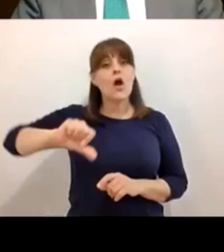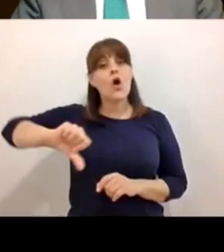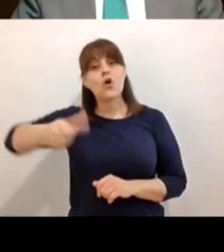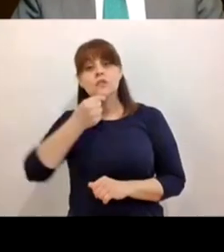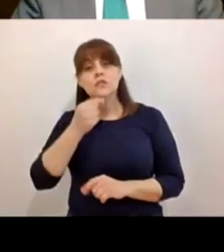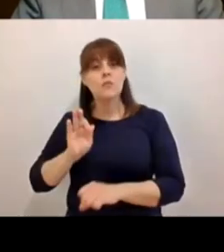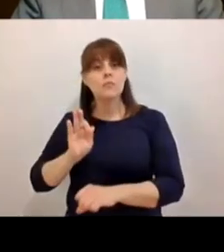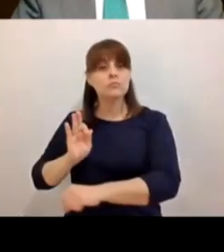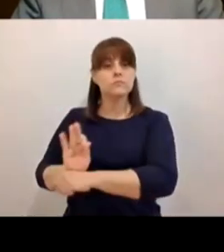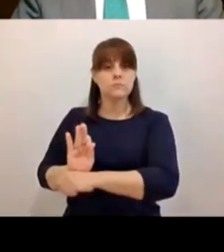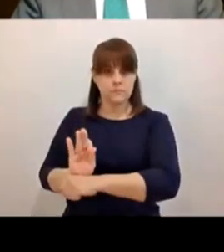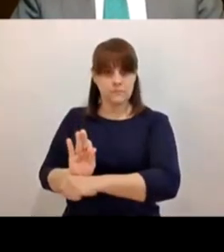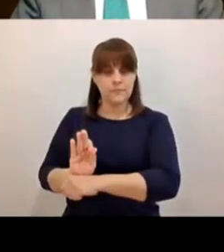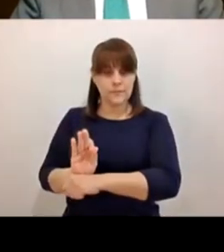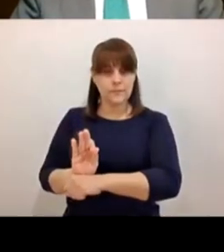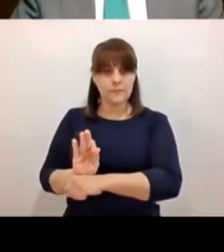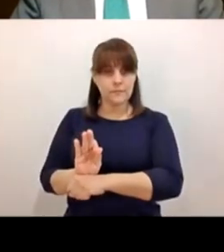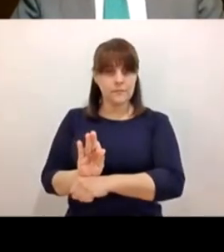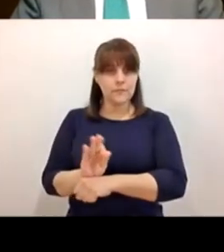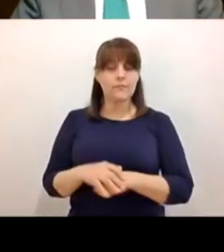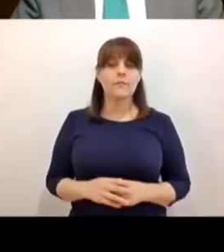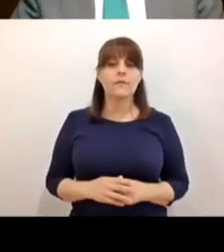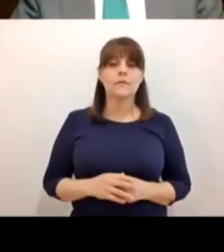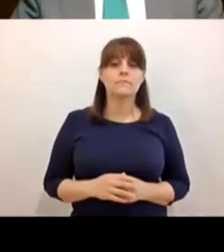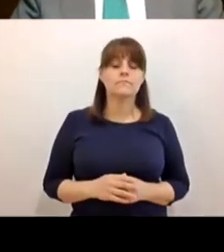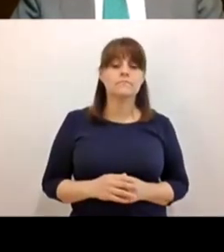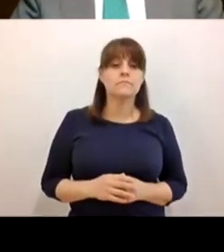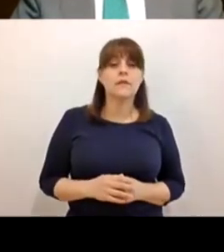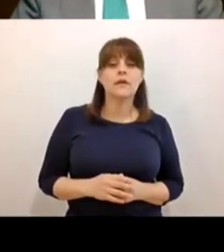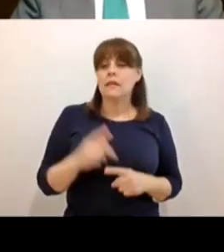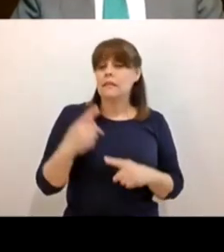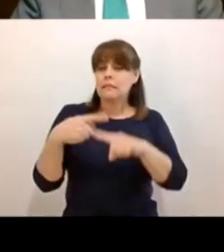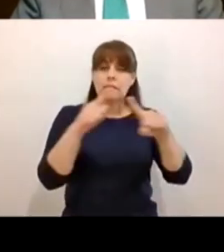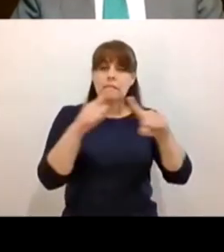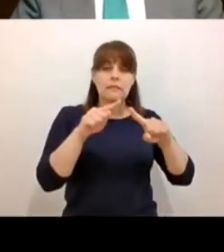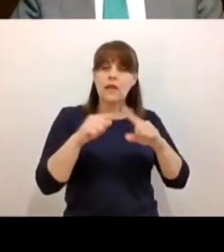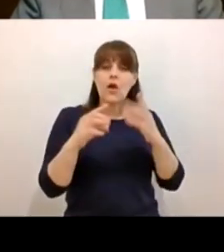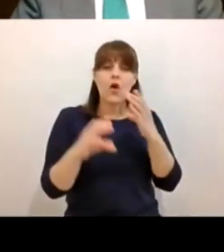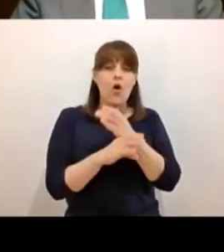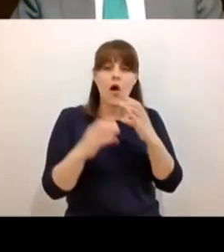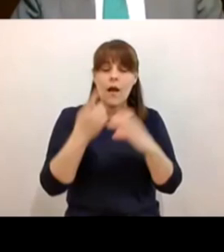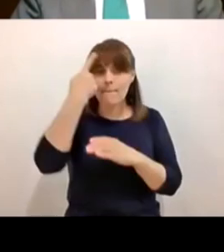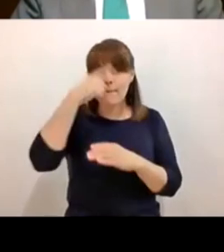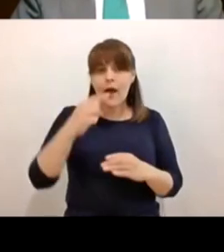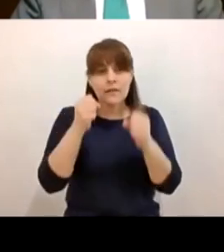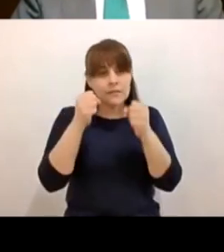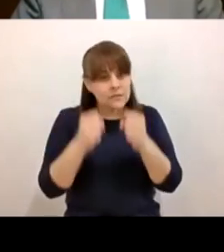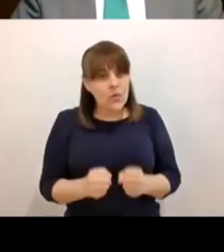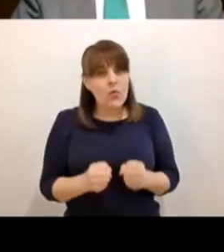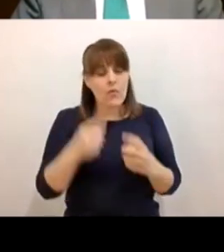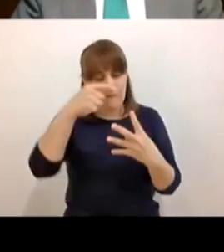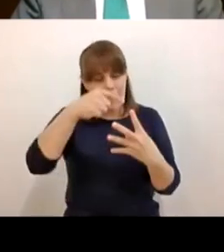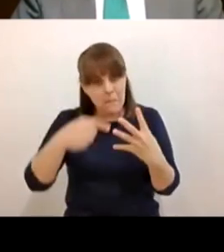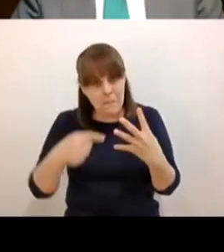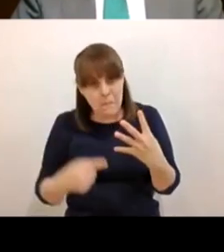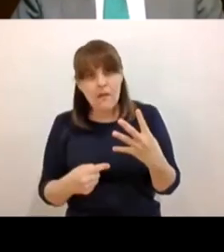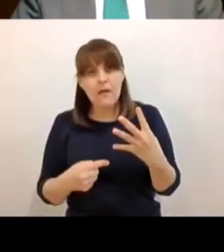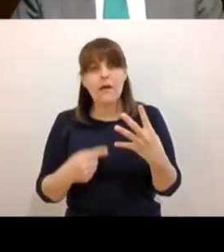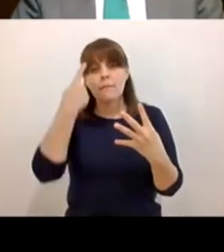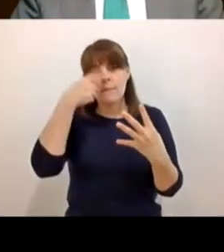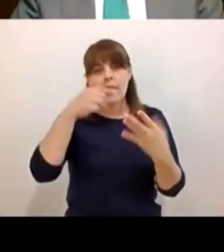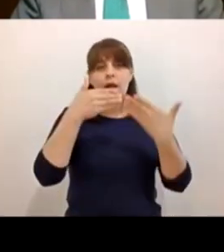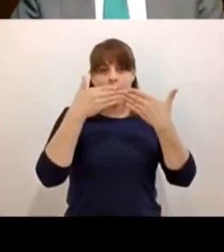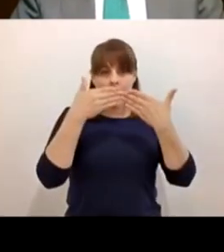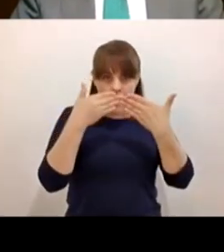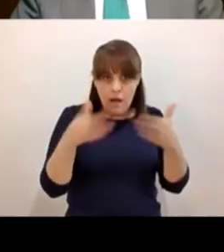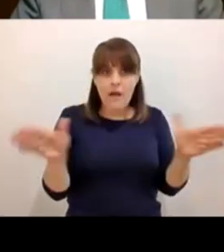están yendo a la escuela todas las medidas de seguridad se tienen que tomar en cuenta para poder abrirnos a